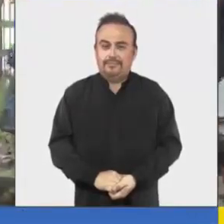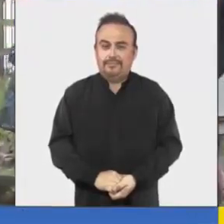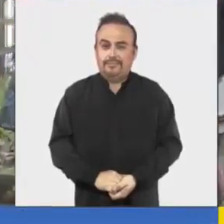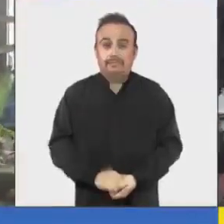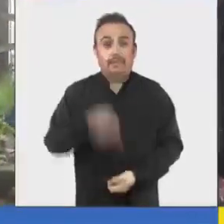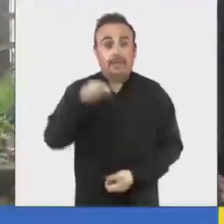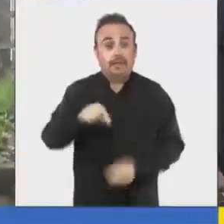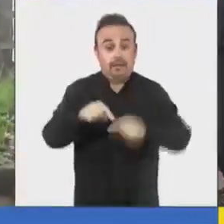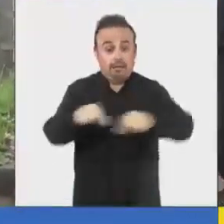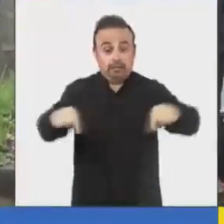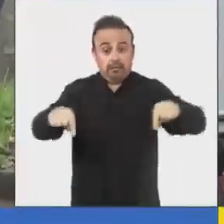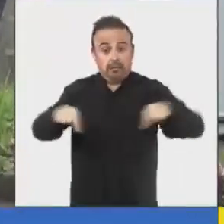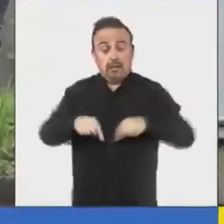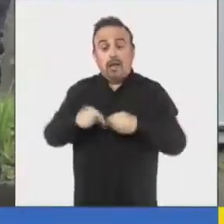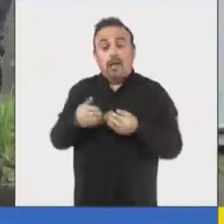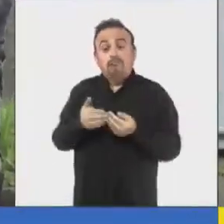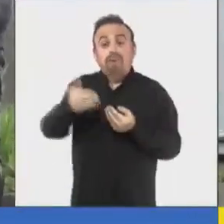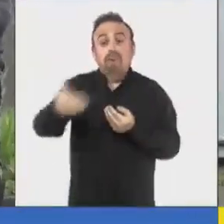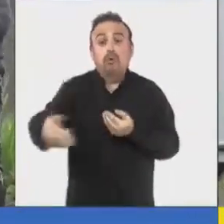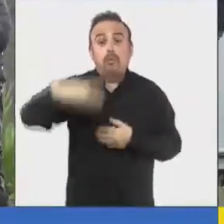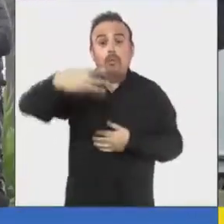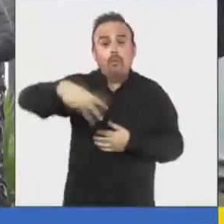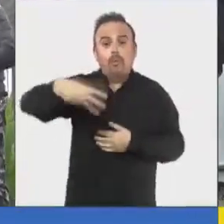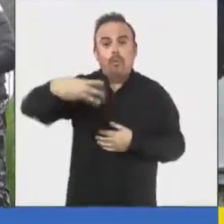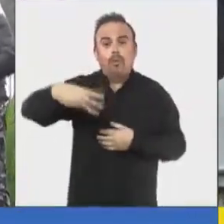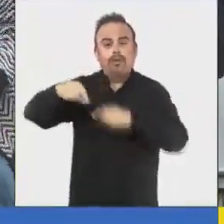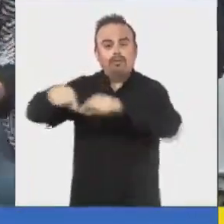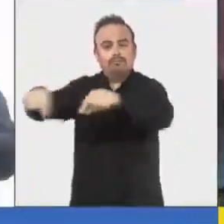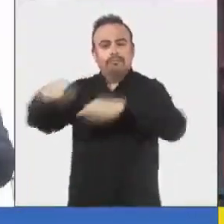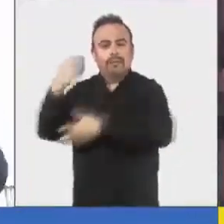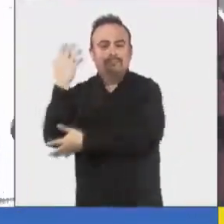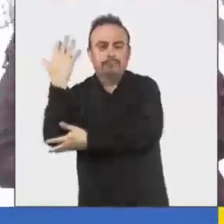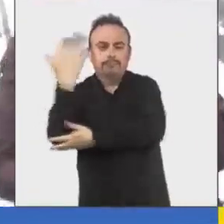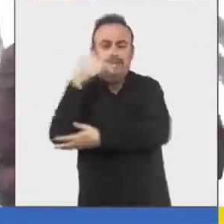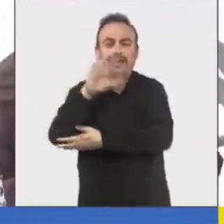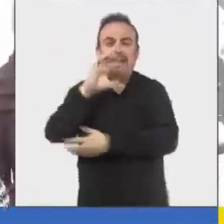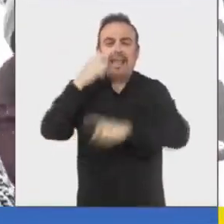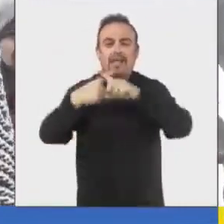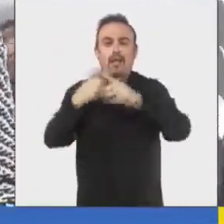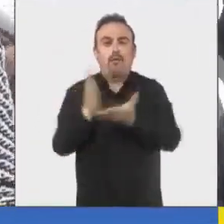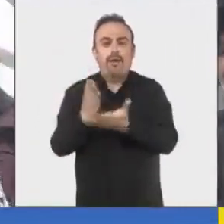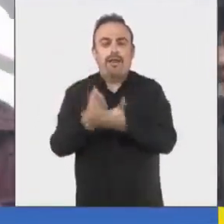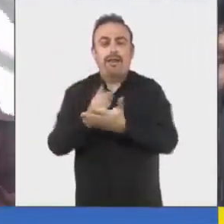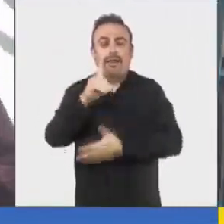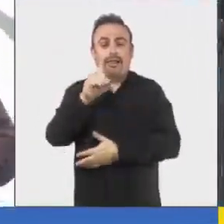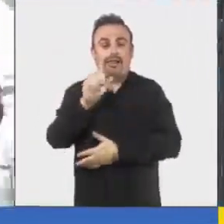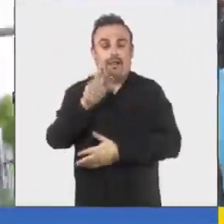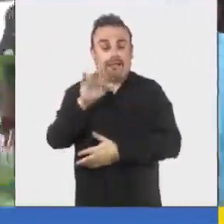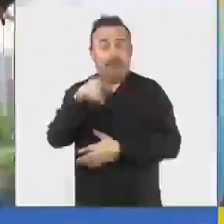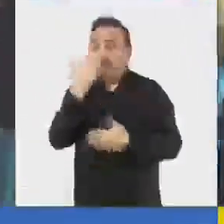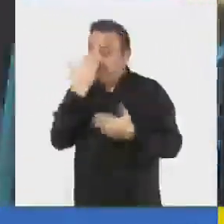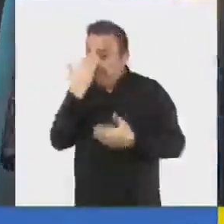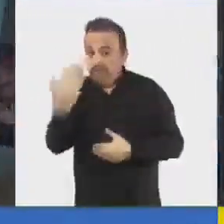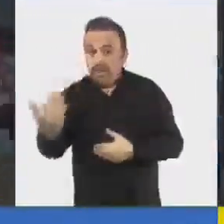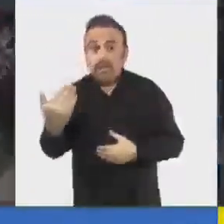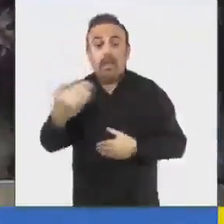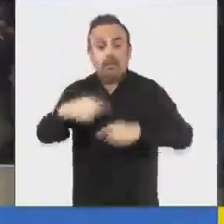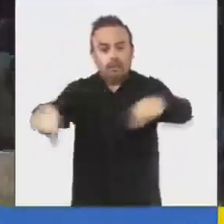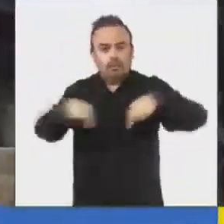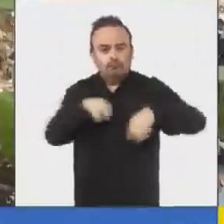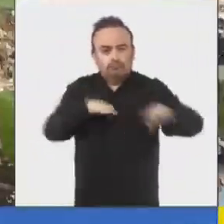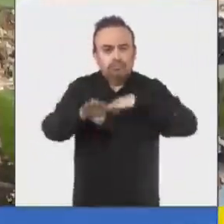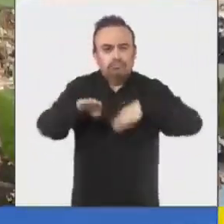En el patio de las Dependencias Municipales de Medio Ambiente, en la ex Escuela David Cruz Ocampo, frente al Patinódromo, fueron